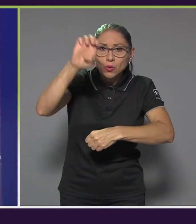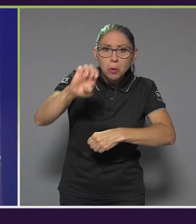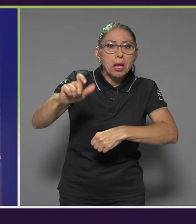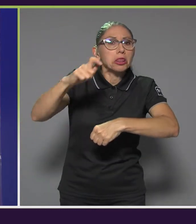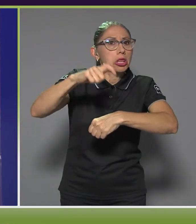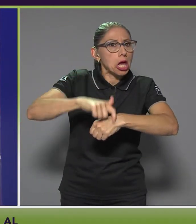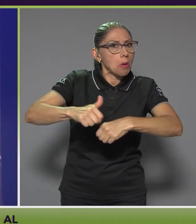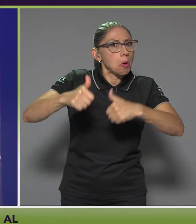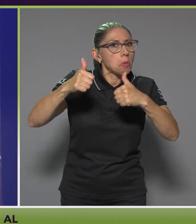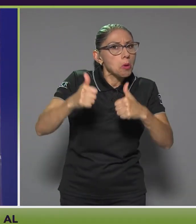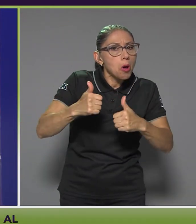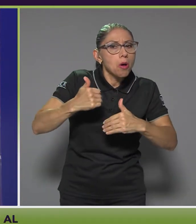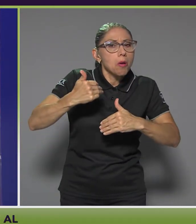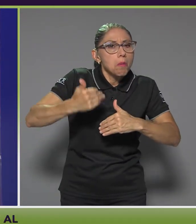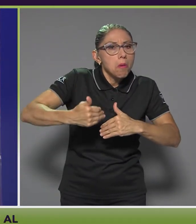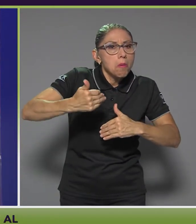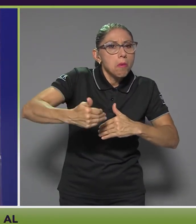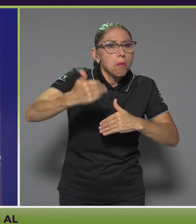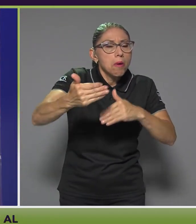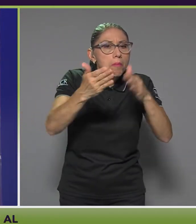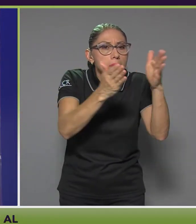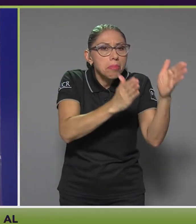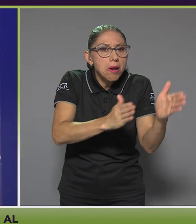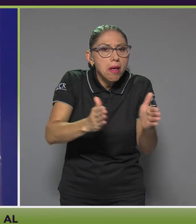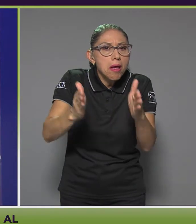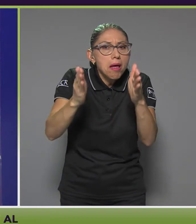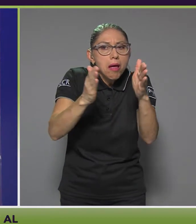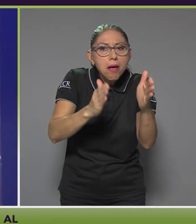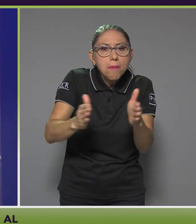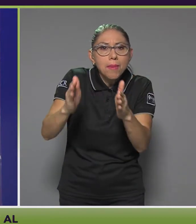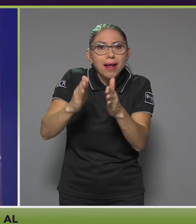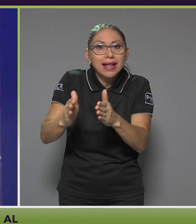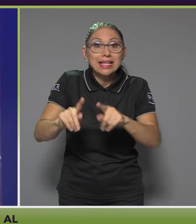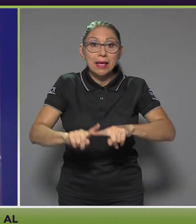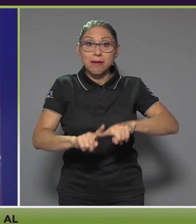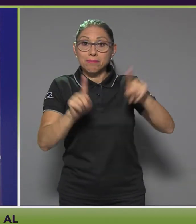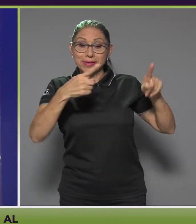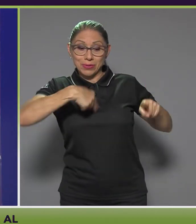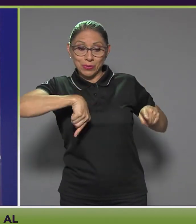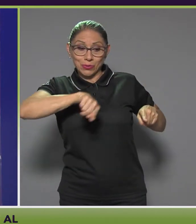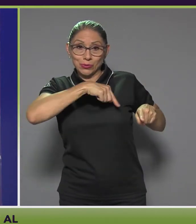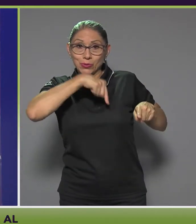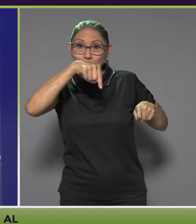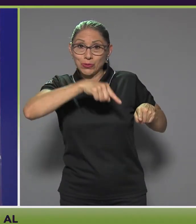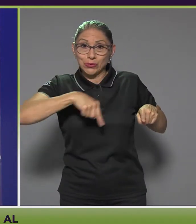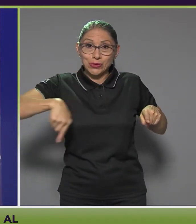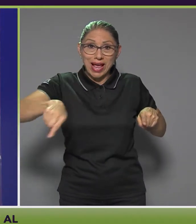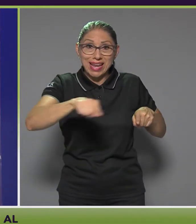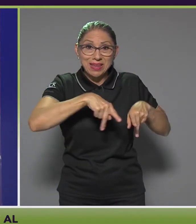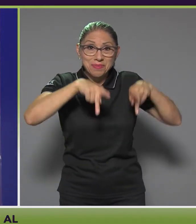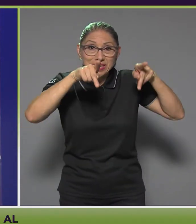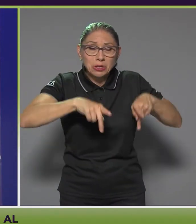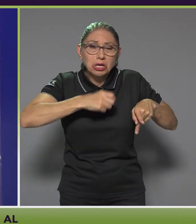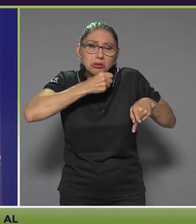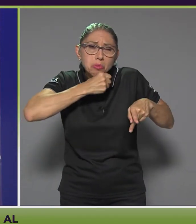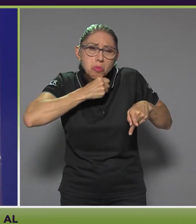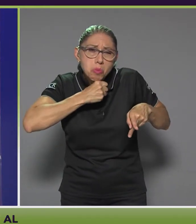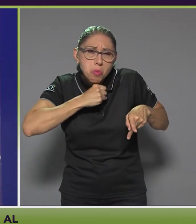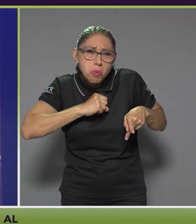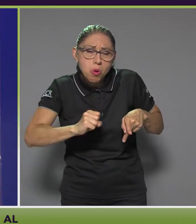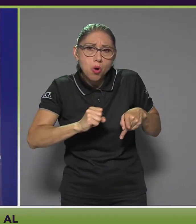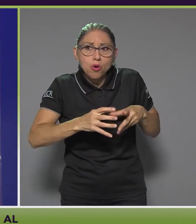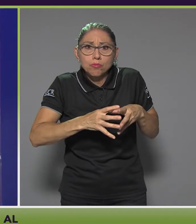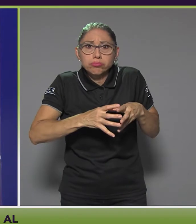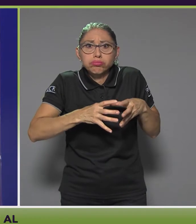de tomar medidas, nosotros vamos a tener este envejecimiento poblacional que va a crecer exponencialmente en